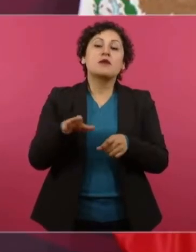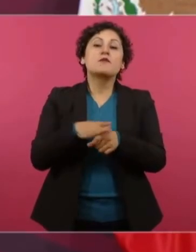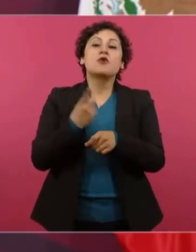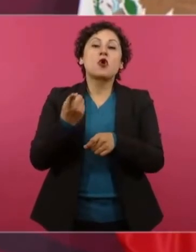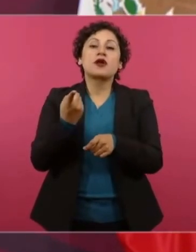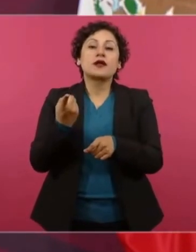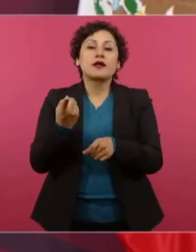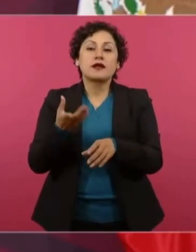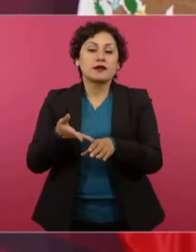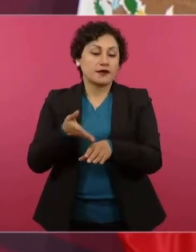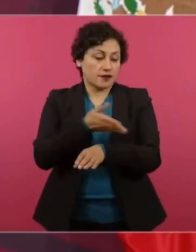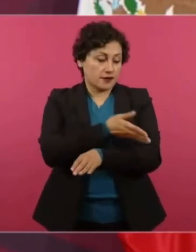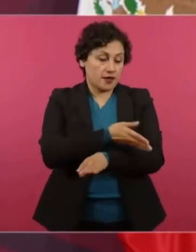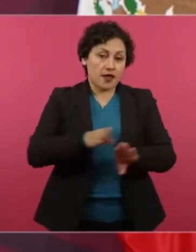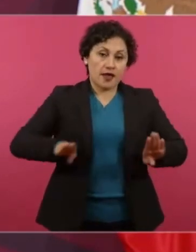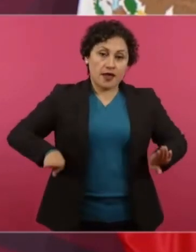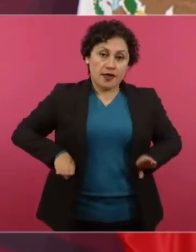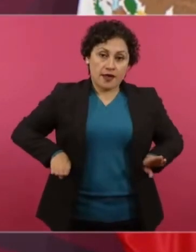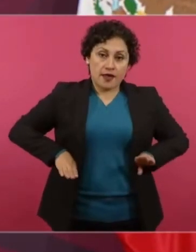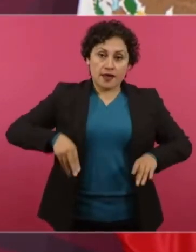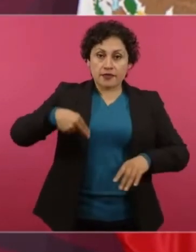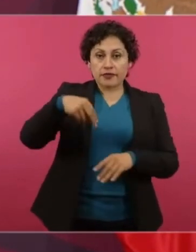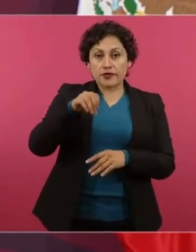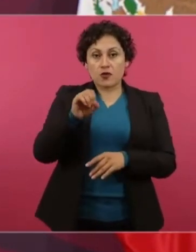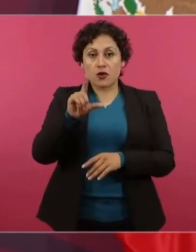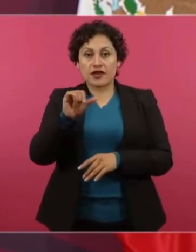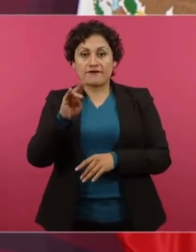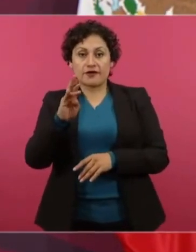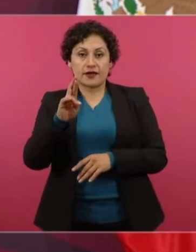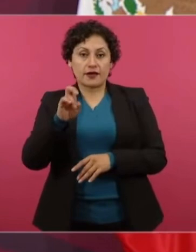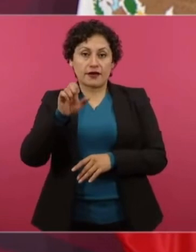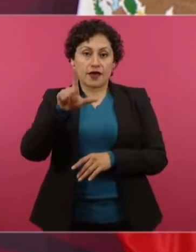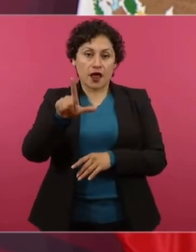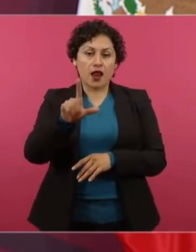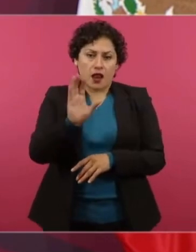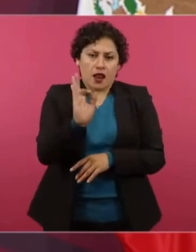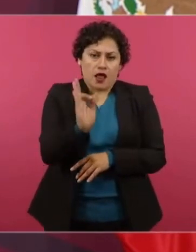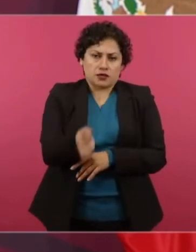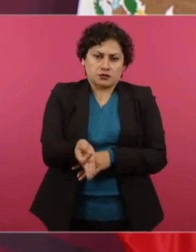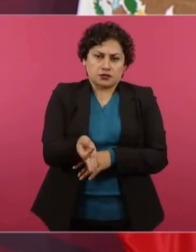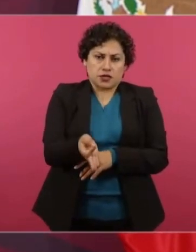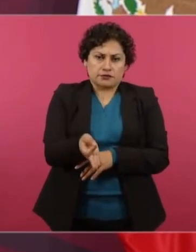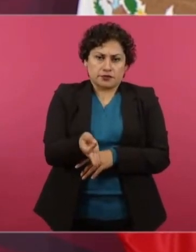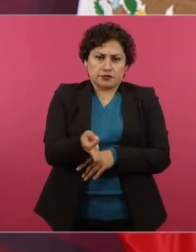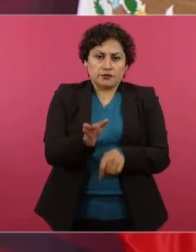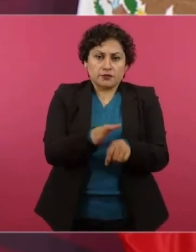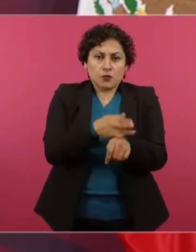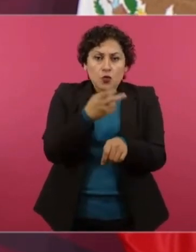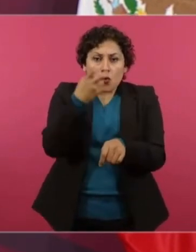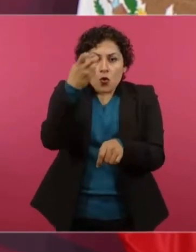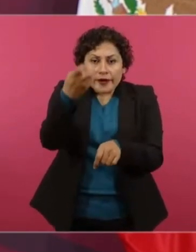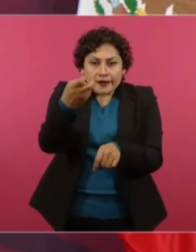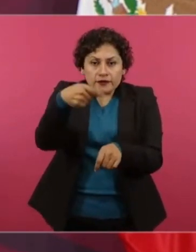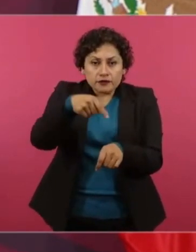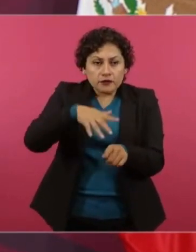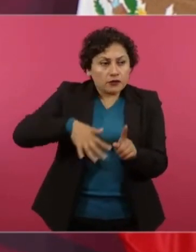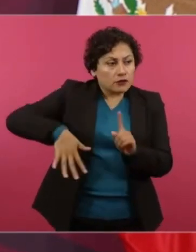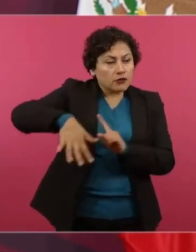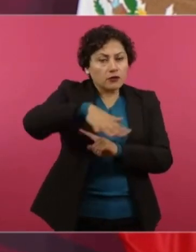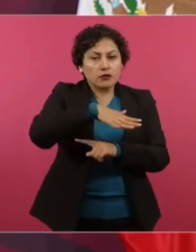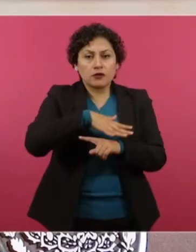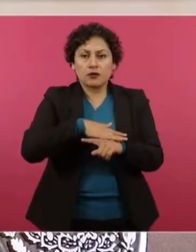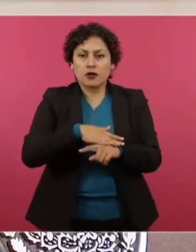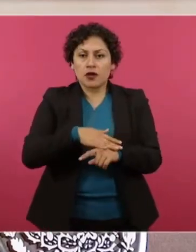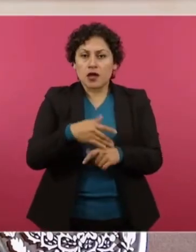y por eso la monstruosa desigualdad económica, social. Cuando